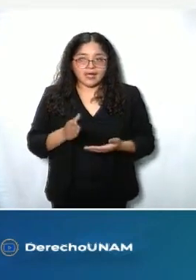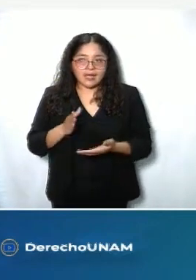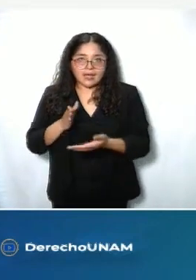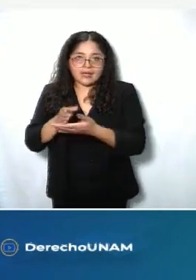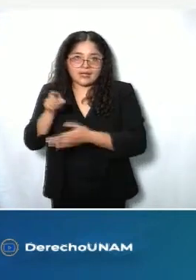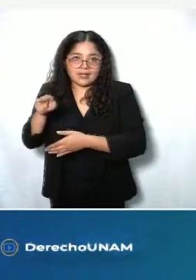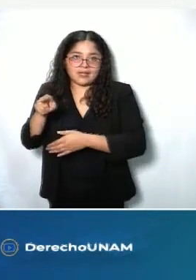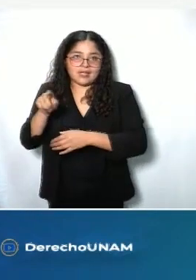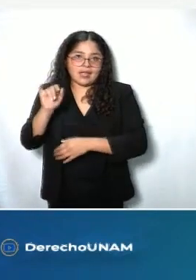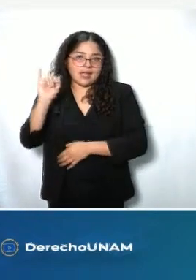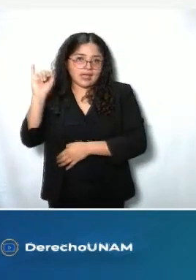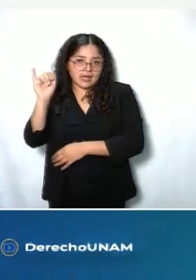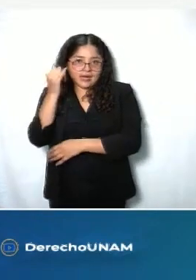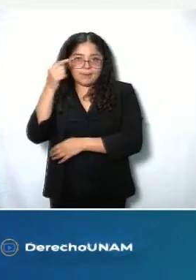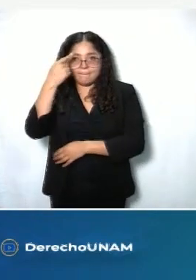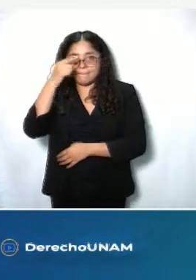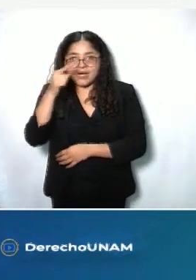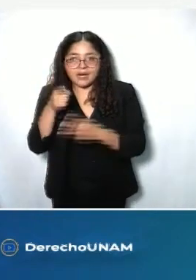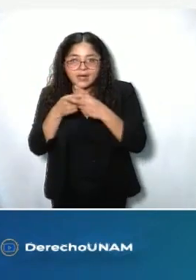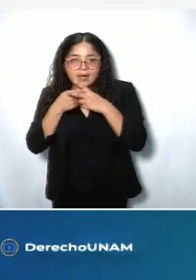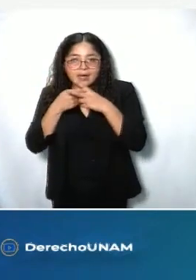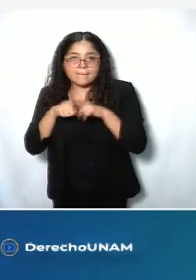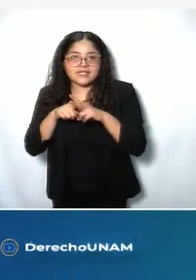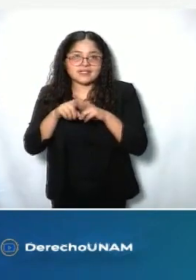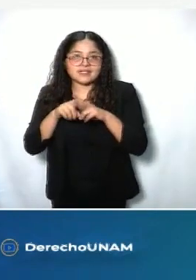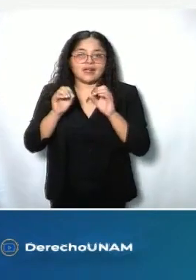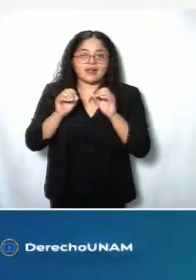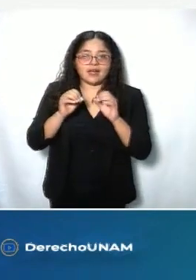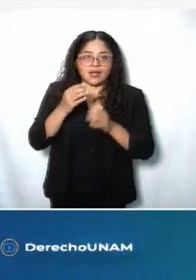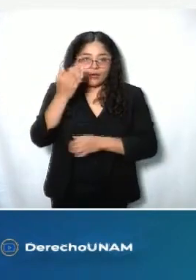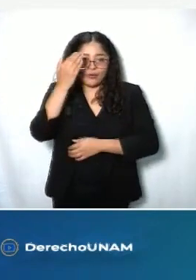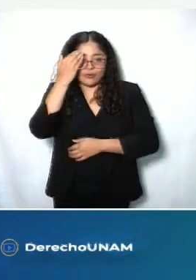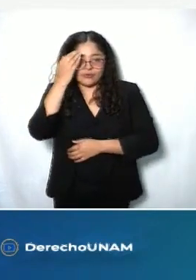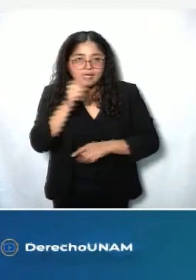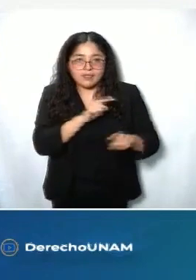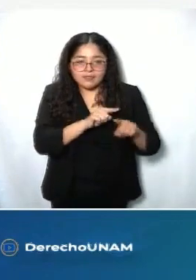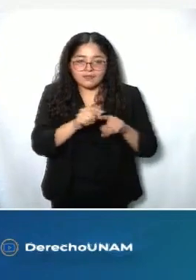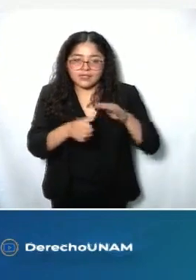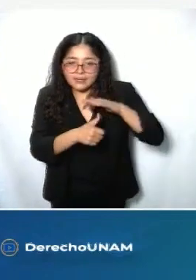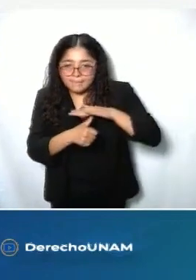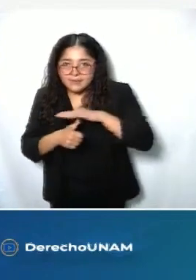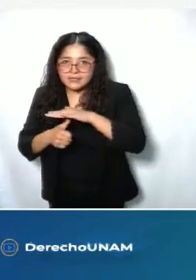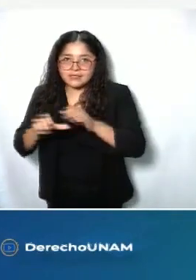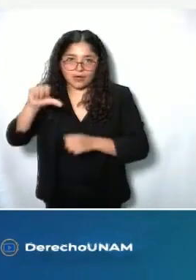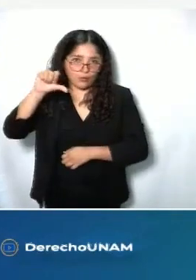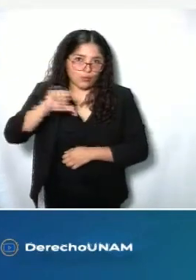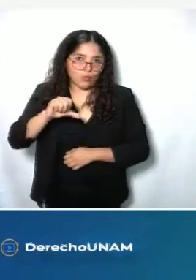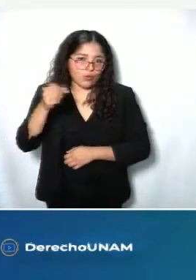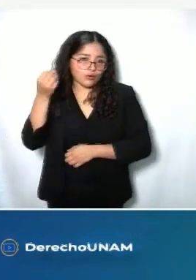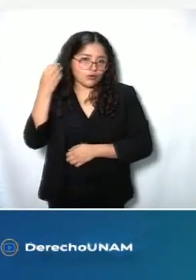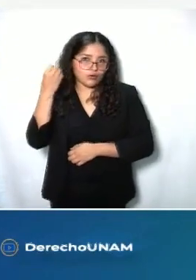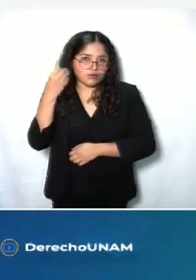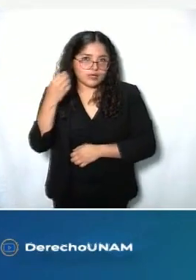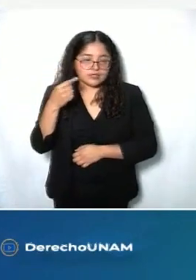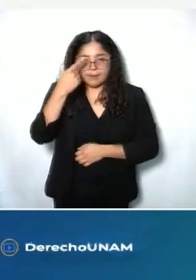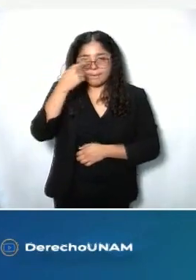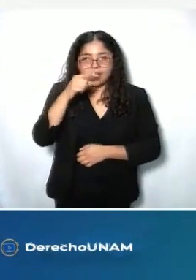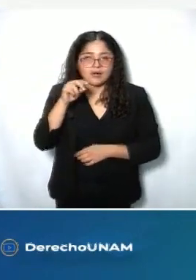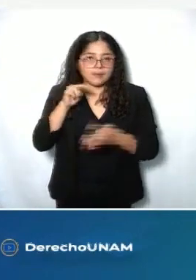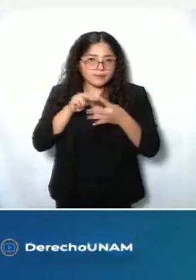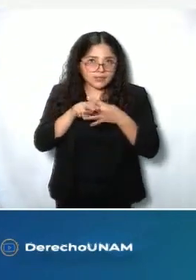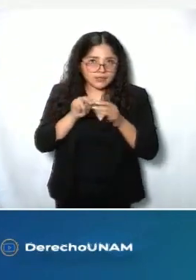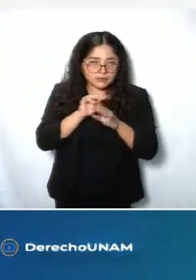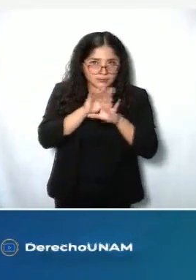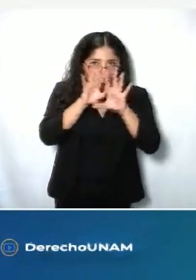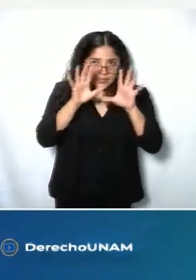de esta facultad para llevar a cabo la inauguración y recorrido por los diferentes stands de esta jornada universitaria por la transparencia y